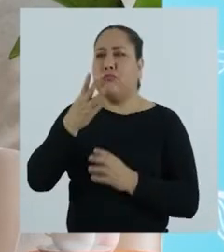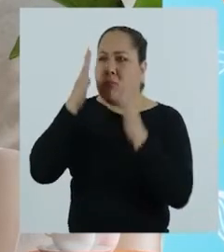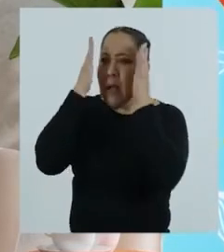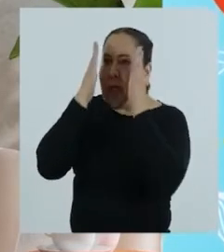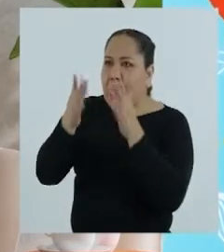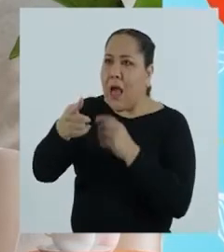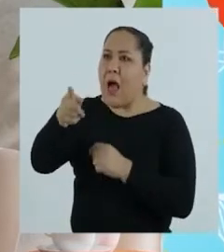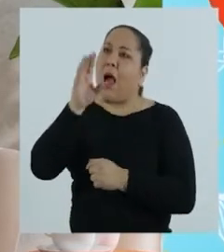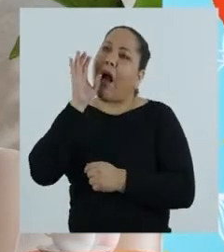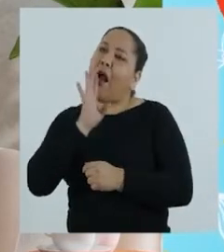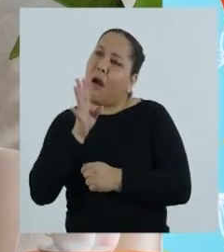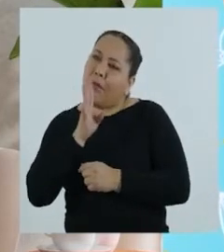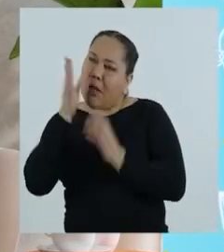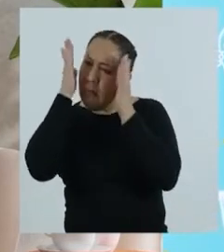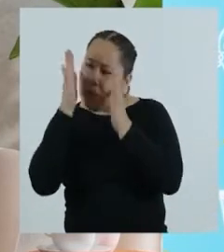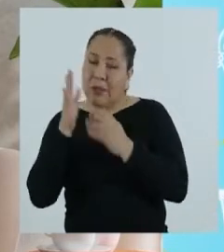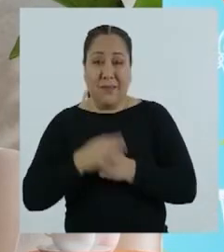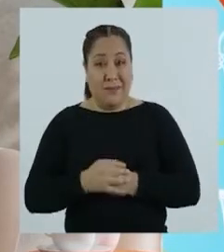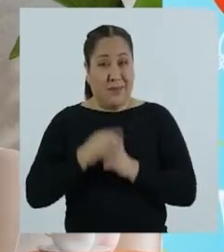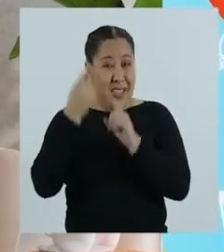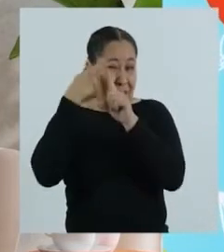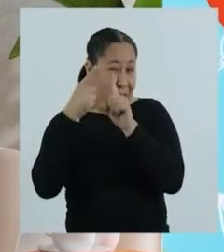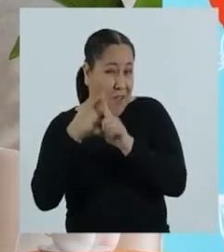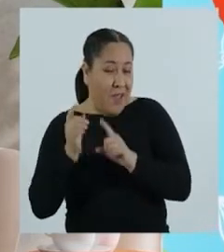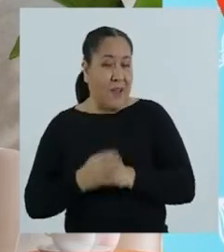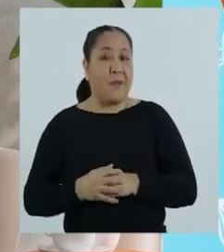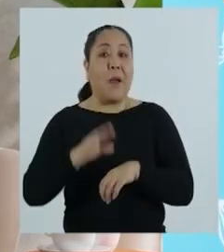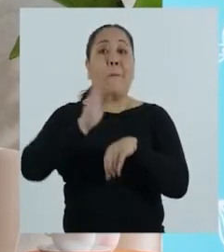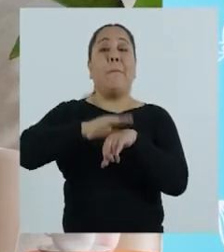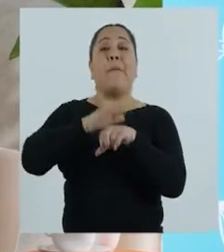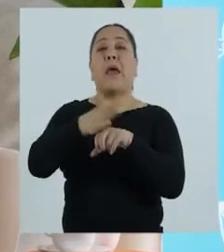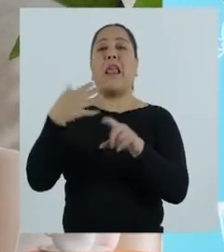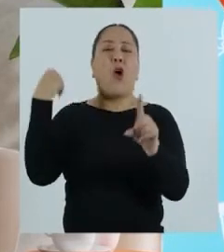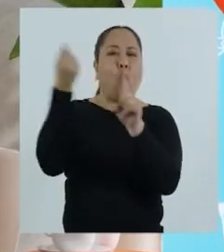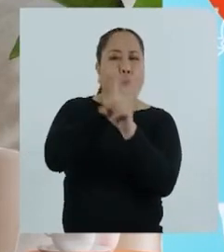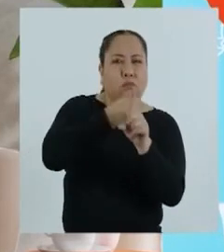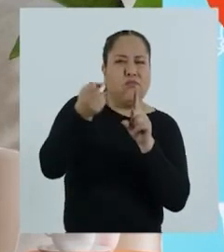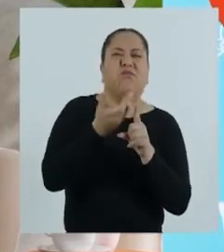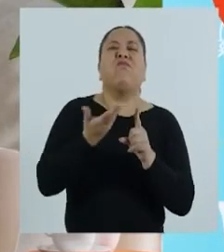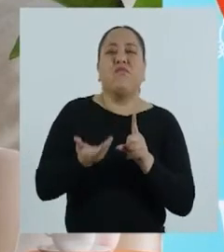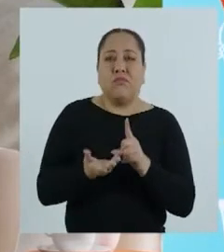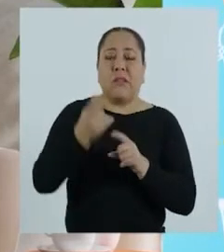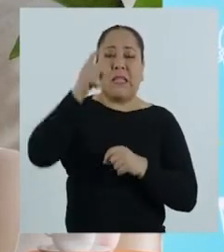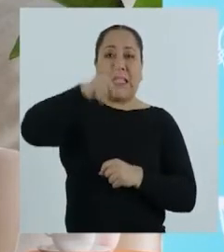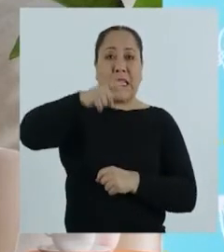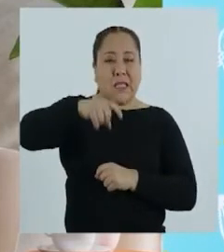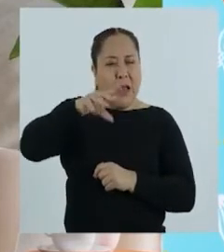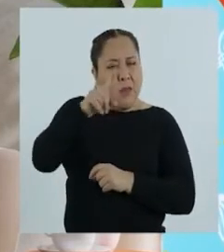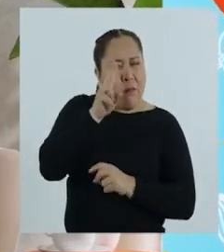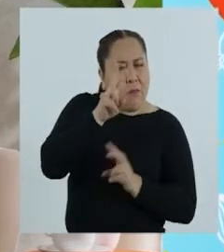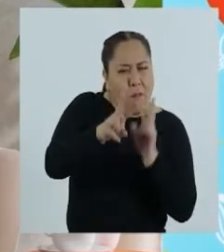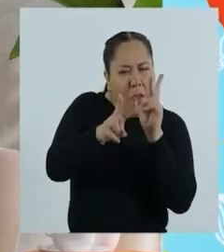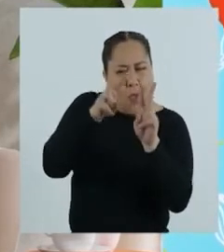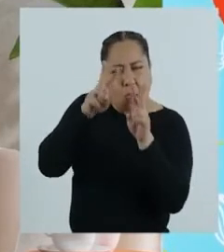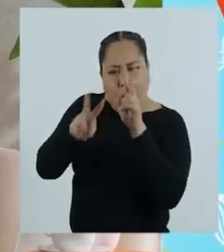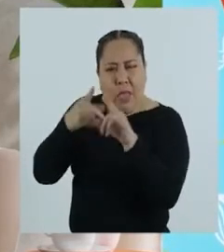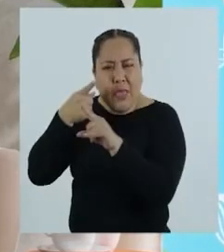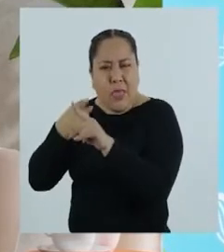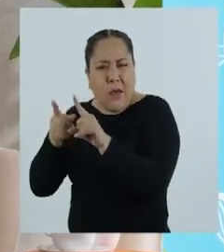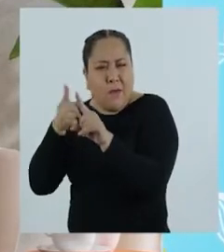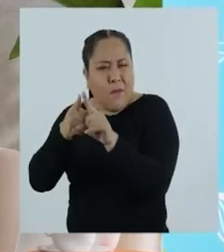cuando el otro habla, etc. Por ello, para prevenir la violencia, es necesario